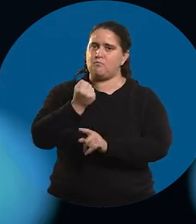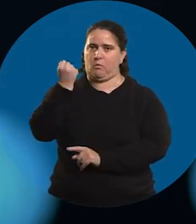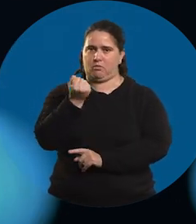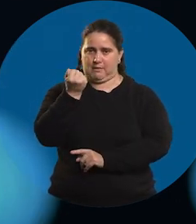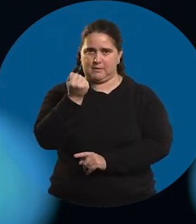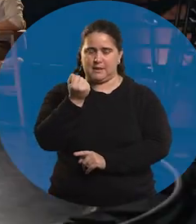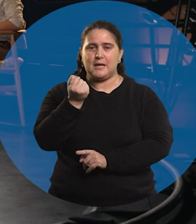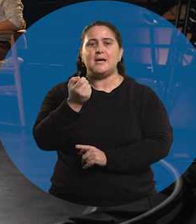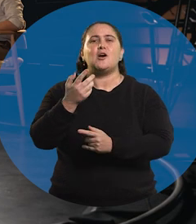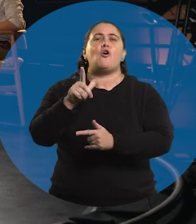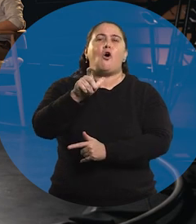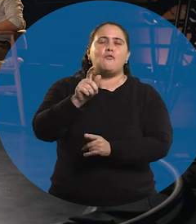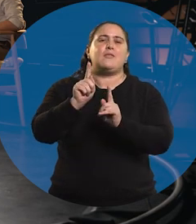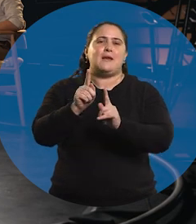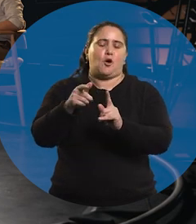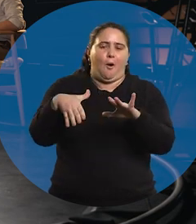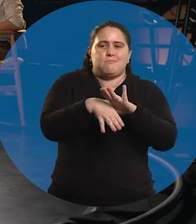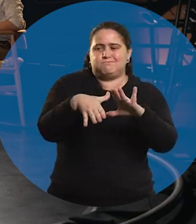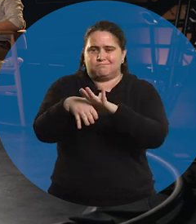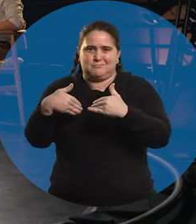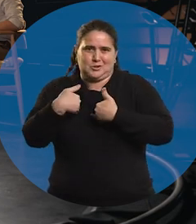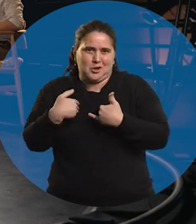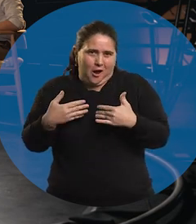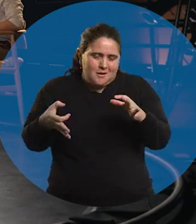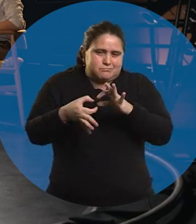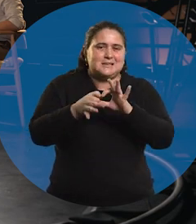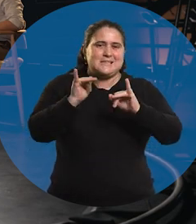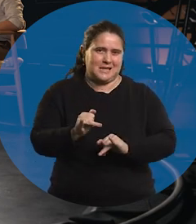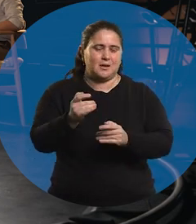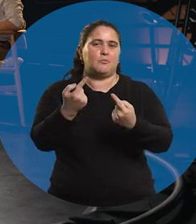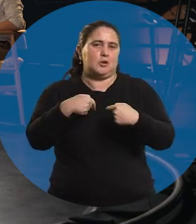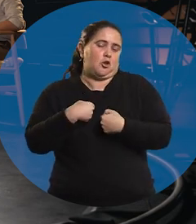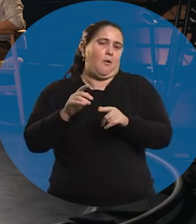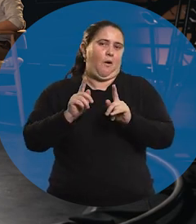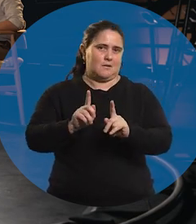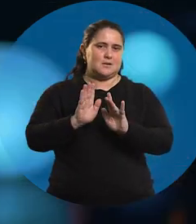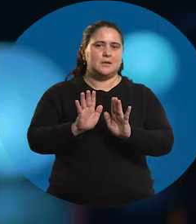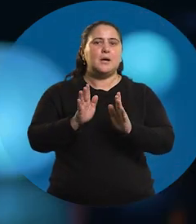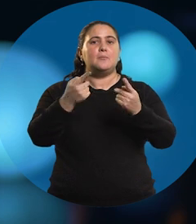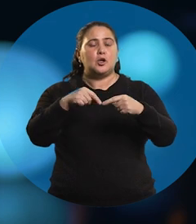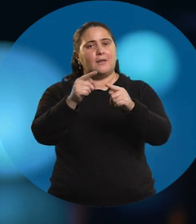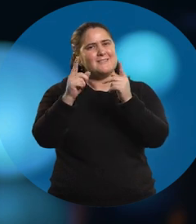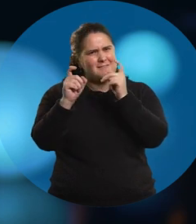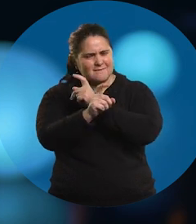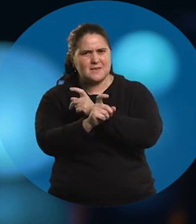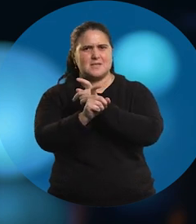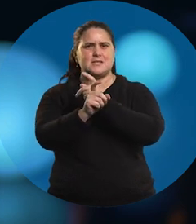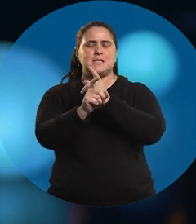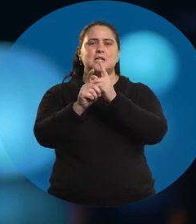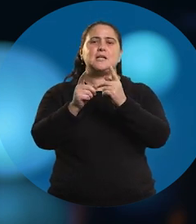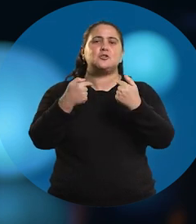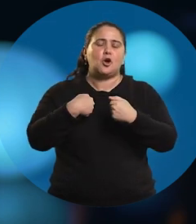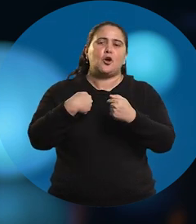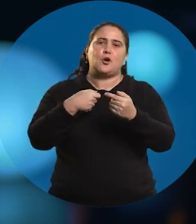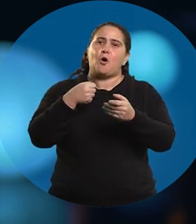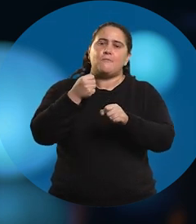importante. Por más de que tengo que tener una cierta coherencia en lo que hago, porque intento de que sea así. Entonces, es algo difícil que